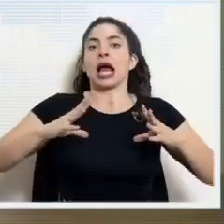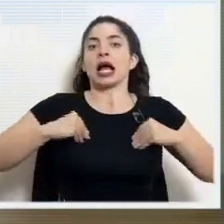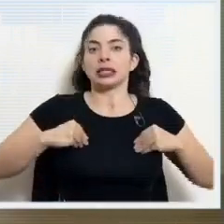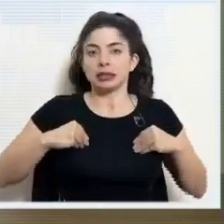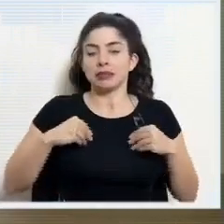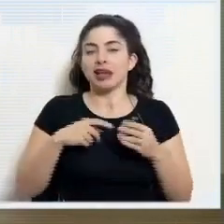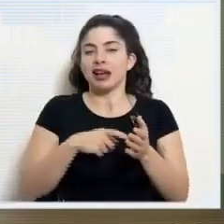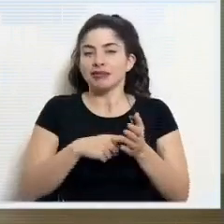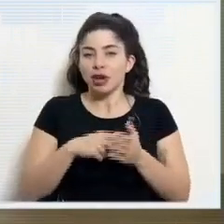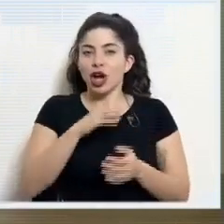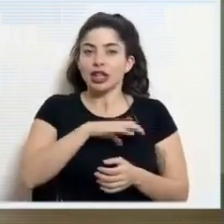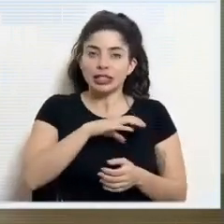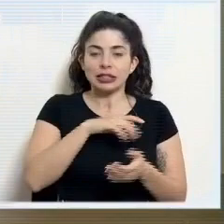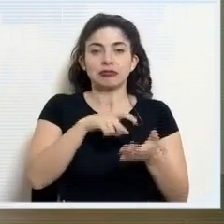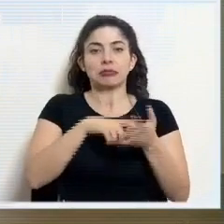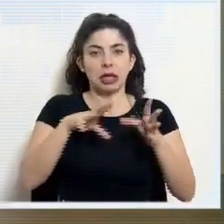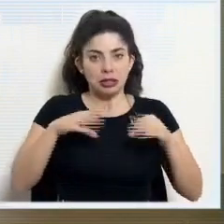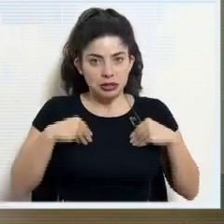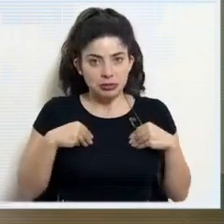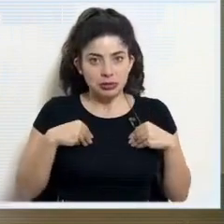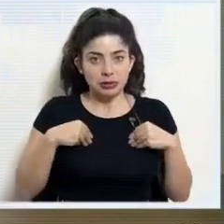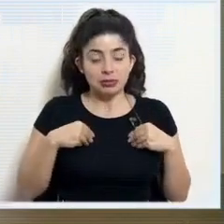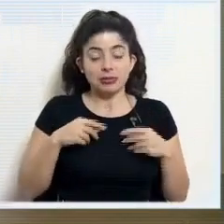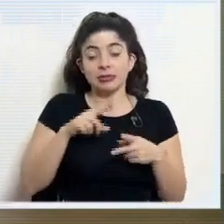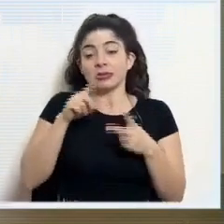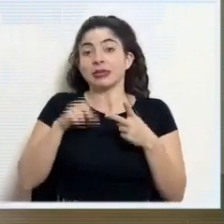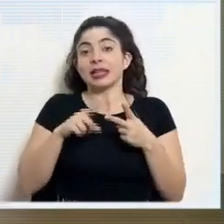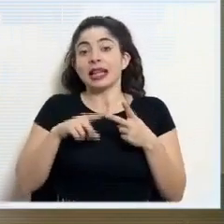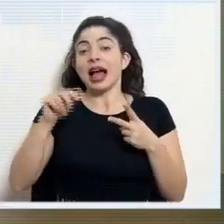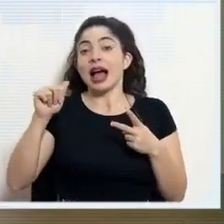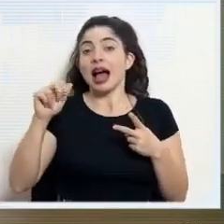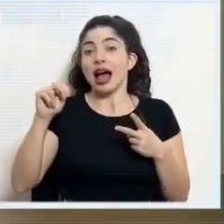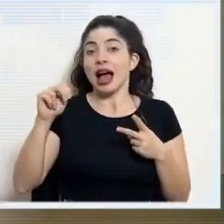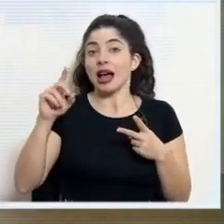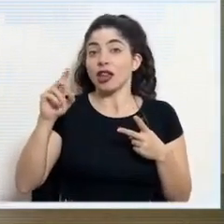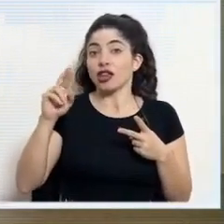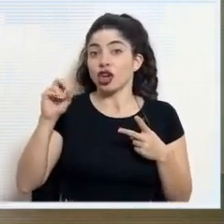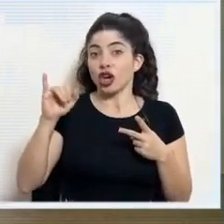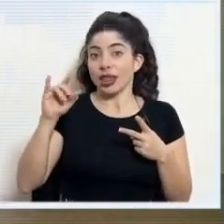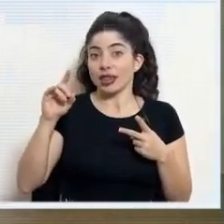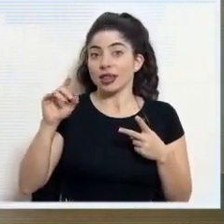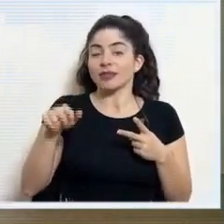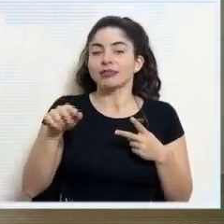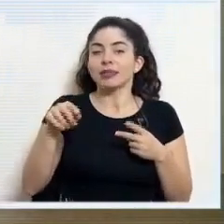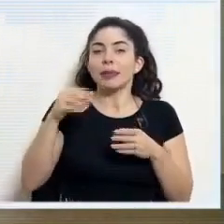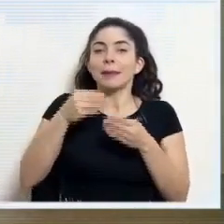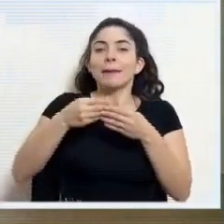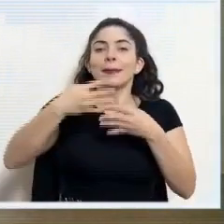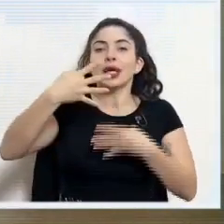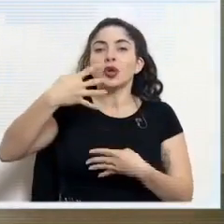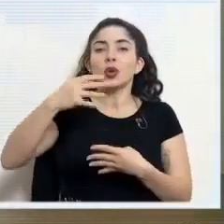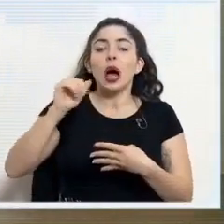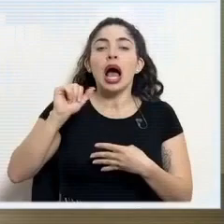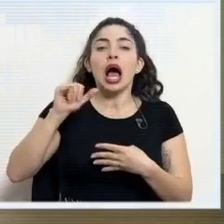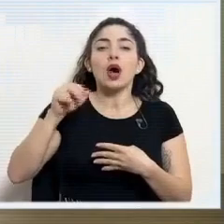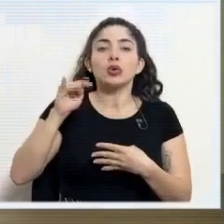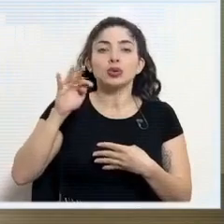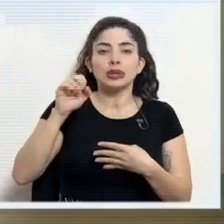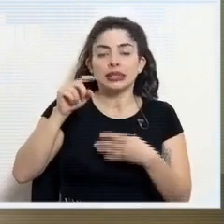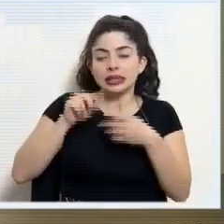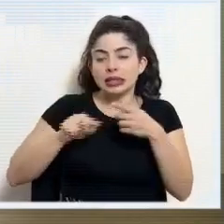términos y condiciones. En el caso de los sistemas operativos Android, entramos al menú de ajustes, al menú de Google,